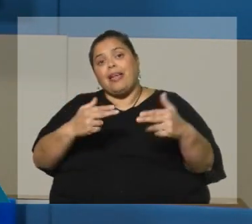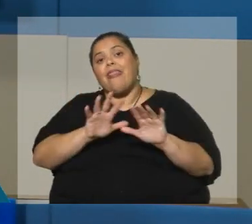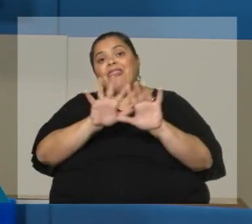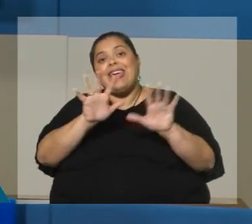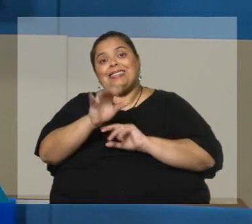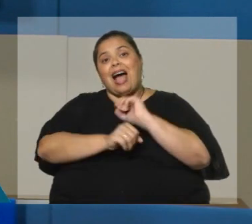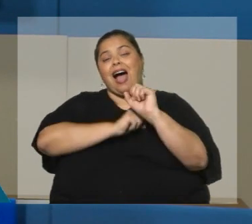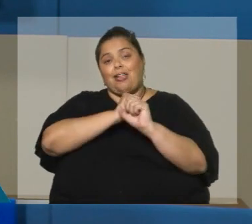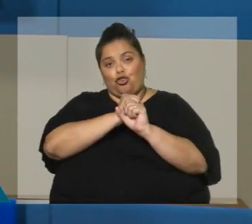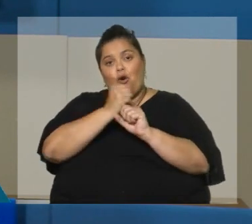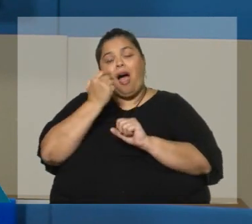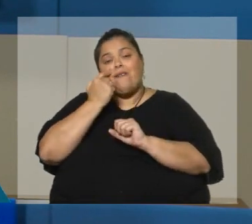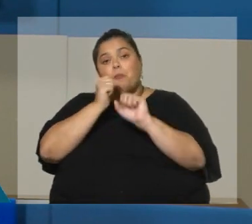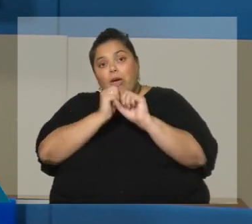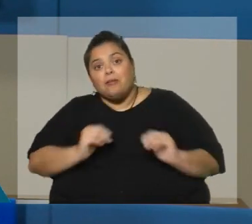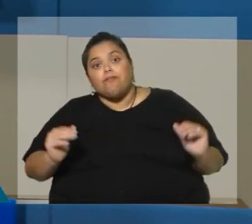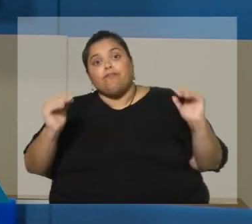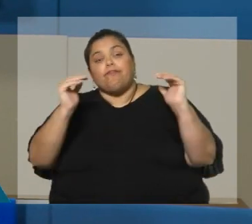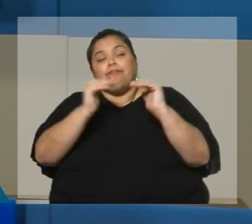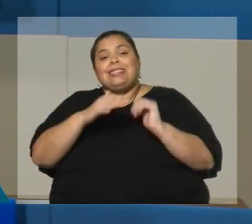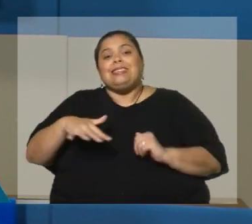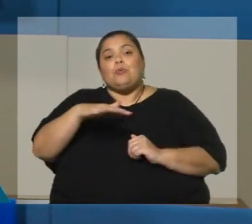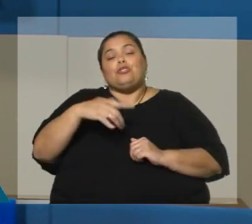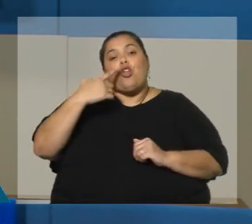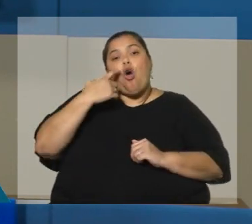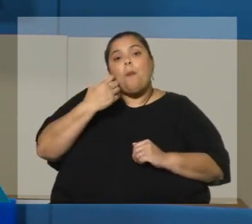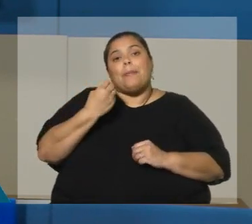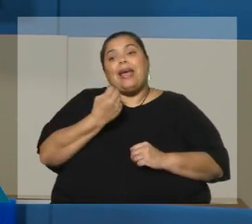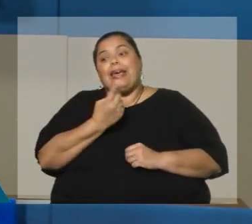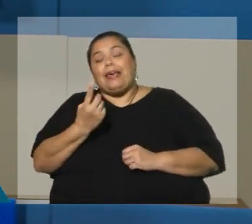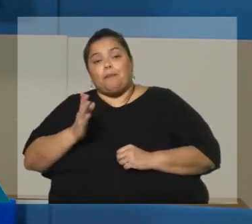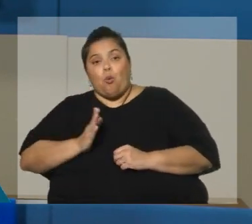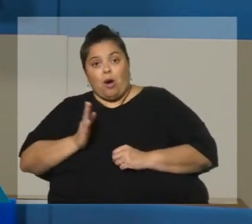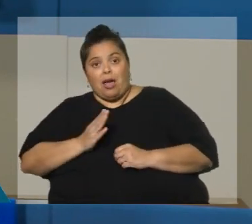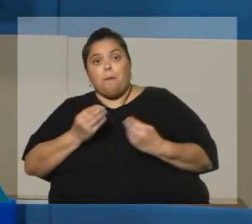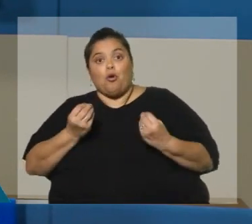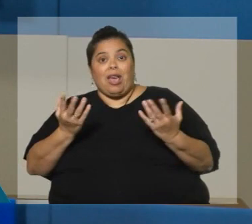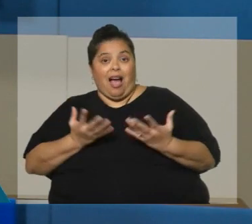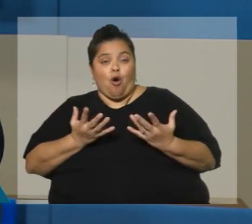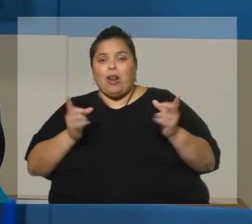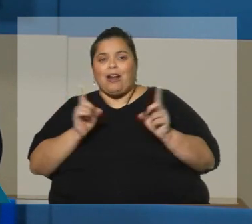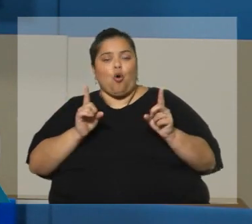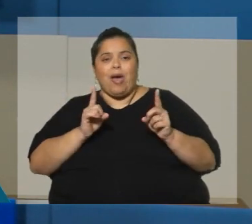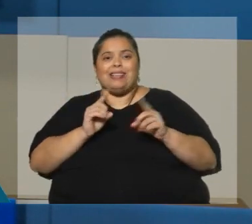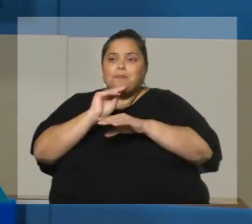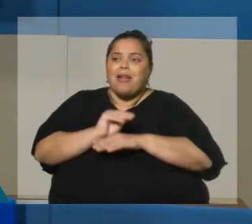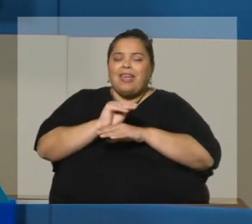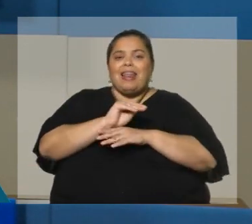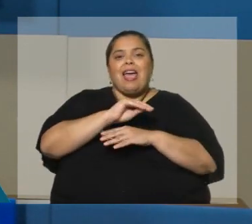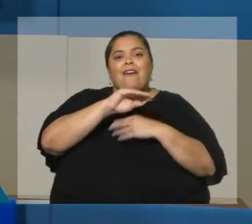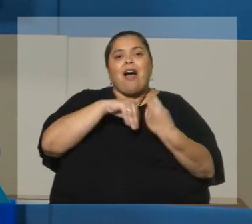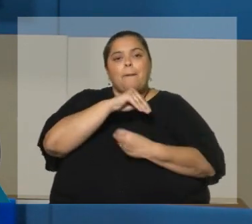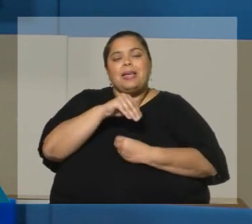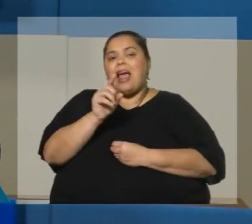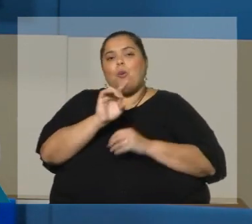equiparar la situación del hombre con la mujer en el entendido de que hoy el sostén del hogar no depende solo del hombre, sino que hay una